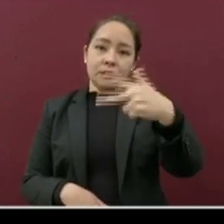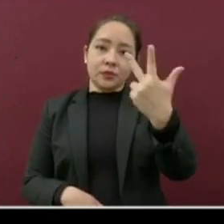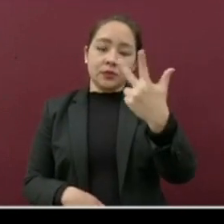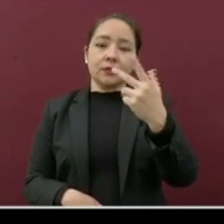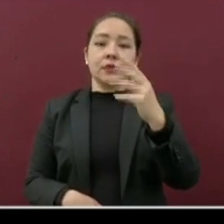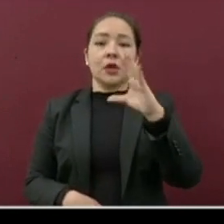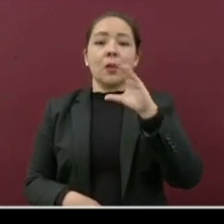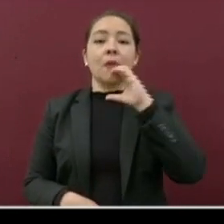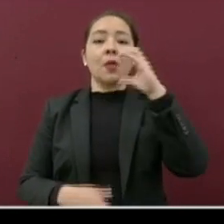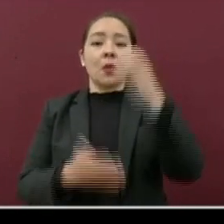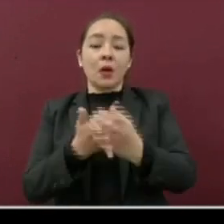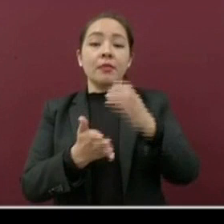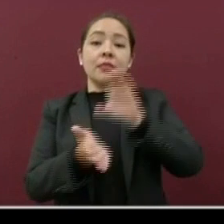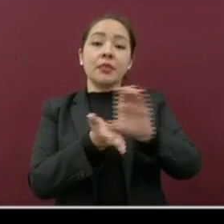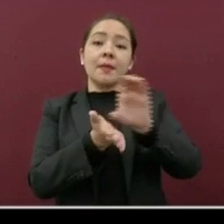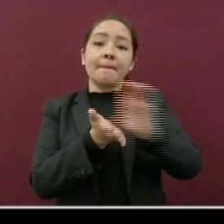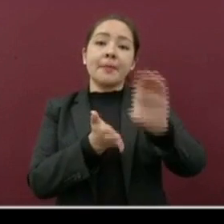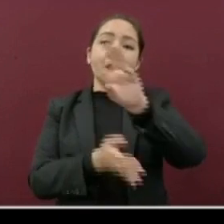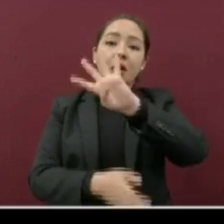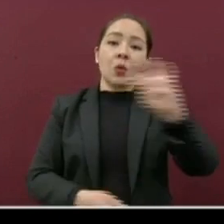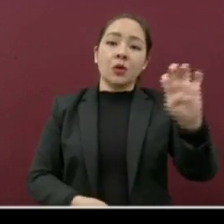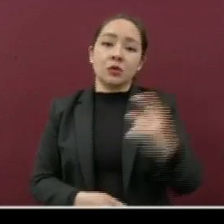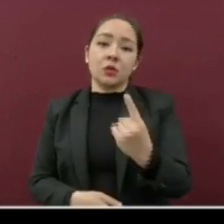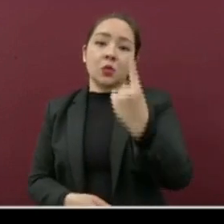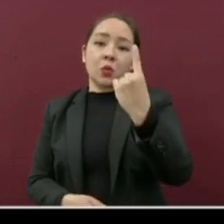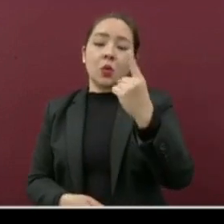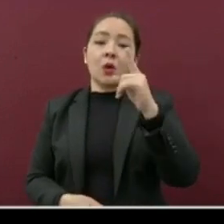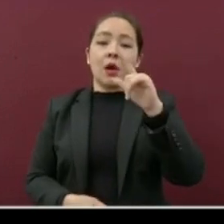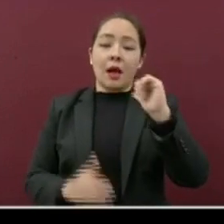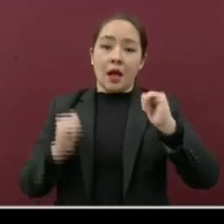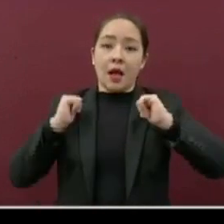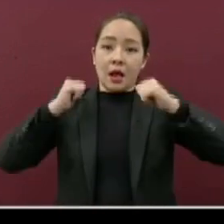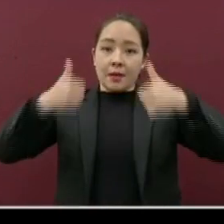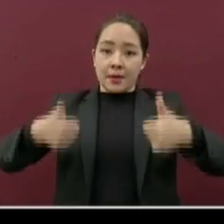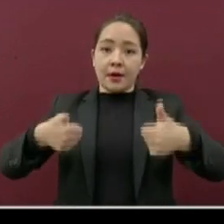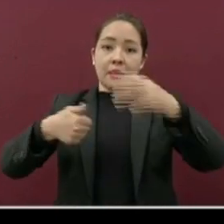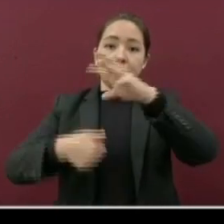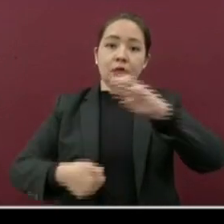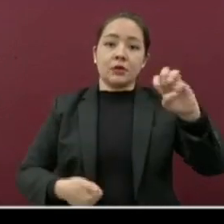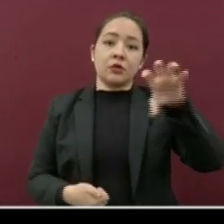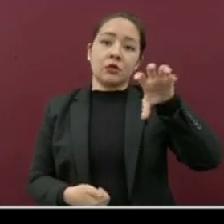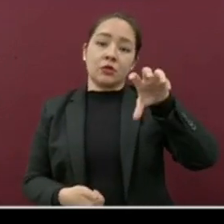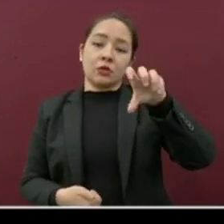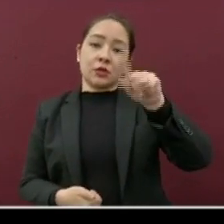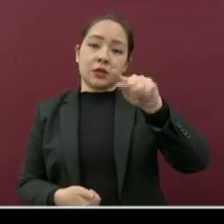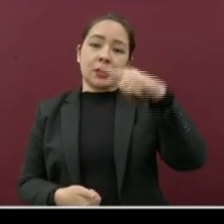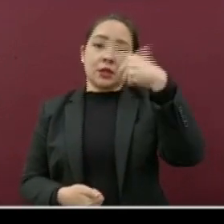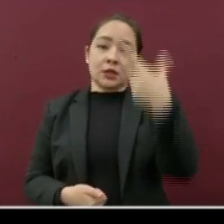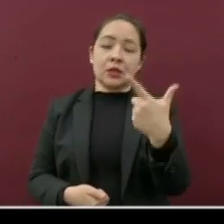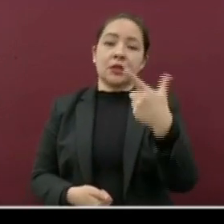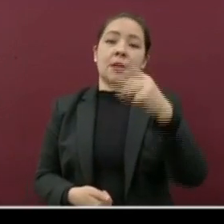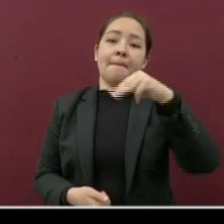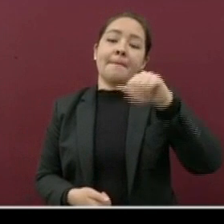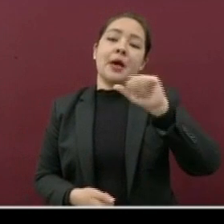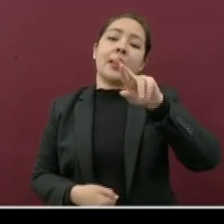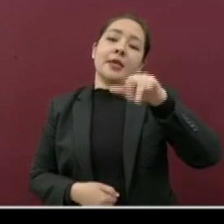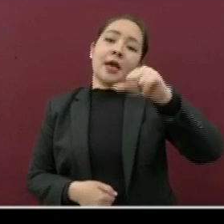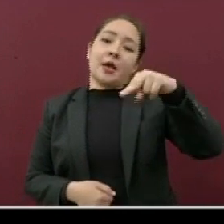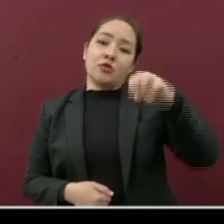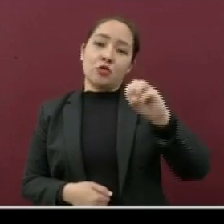Ahora Coatepec, 401. Alvarado, 377. Mariano Escobedo,